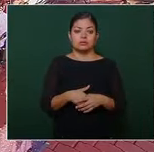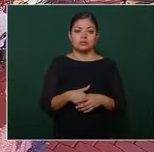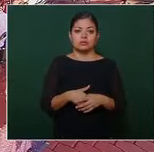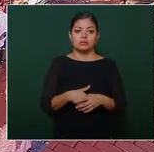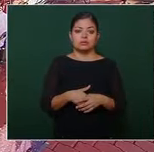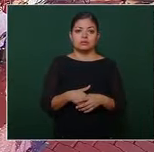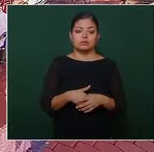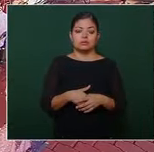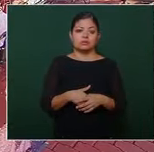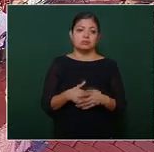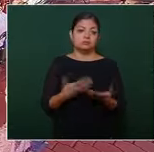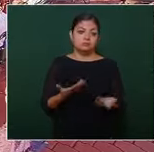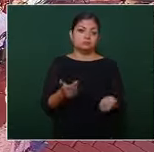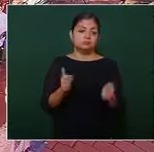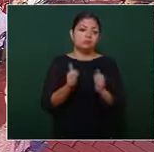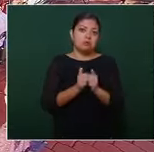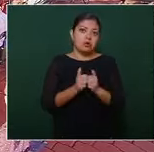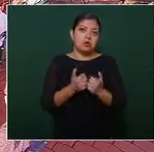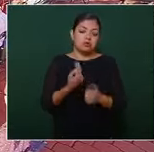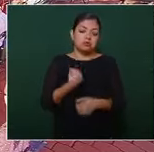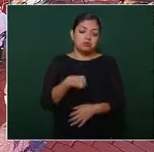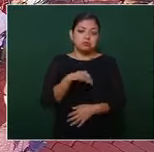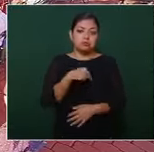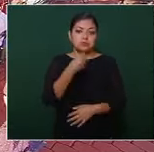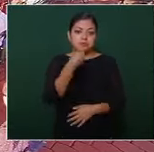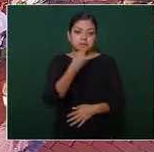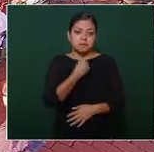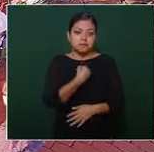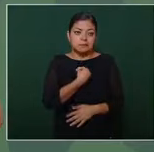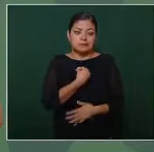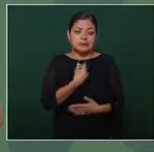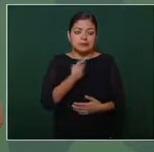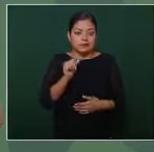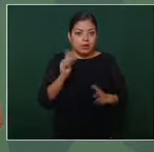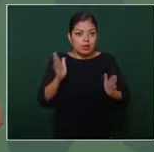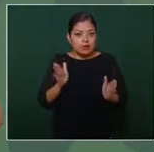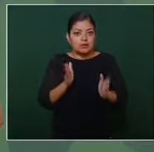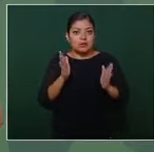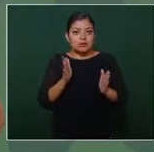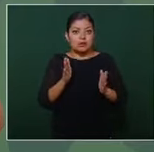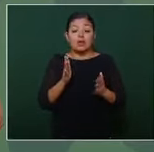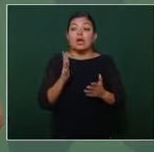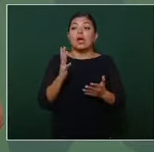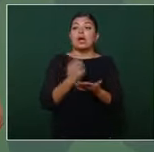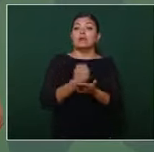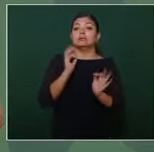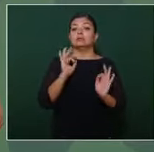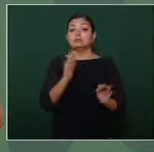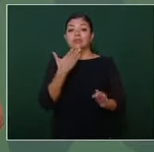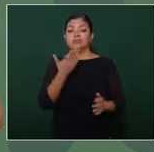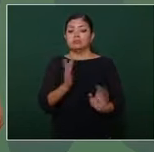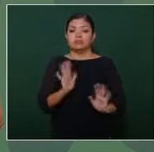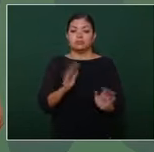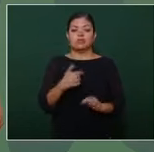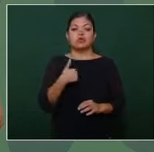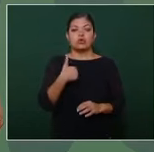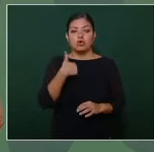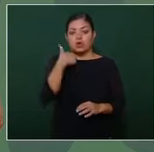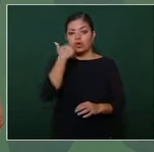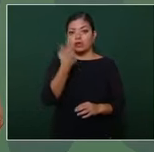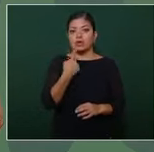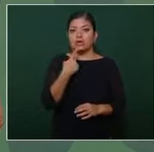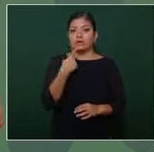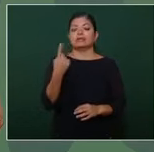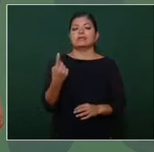con optimismo sin caer en triunfalismos decirles que